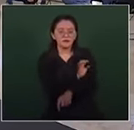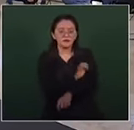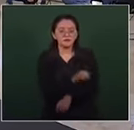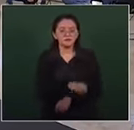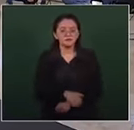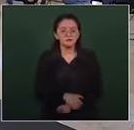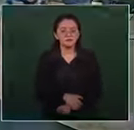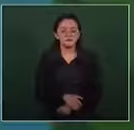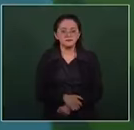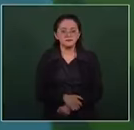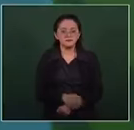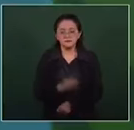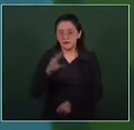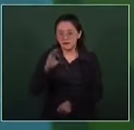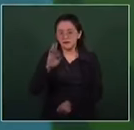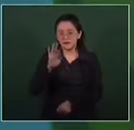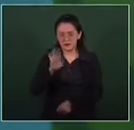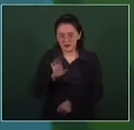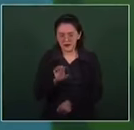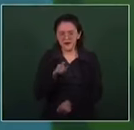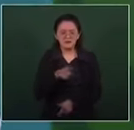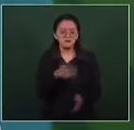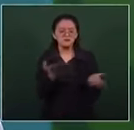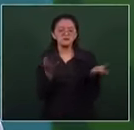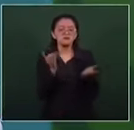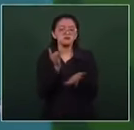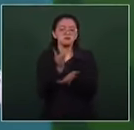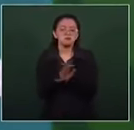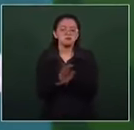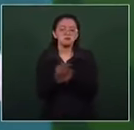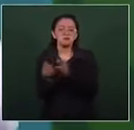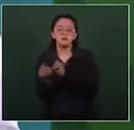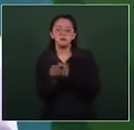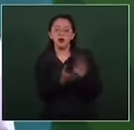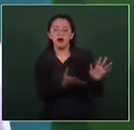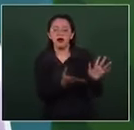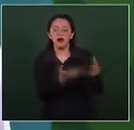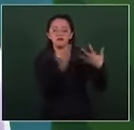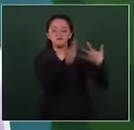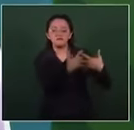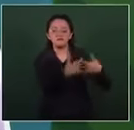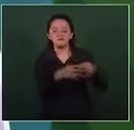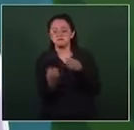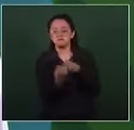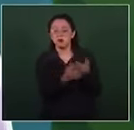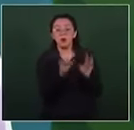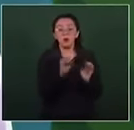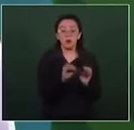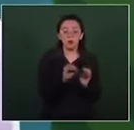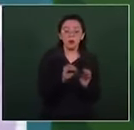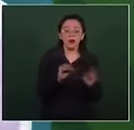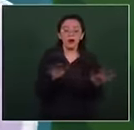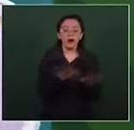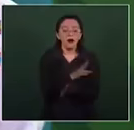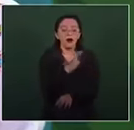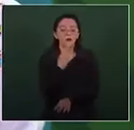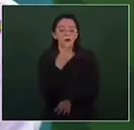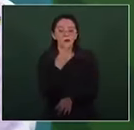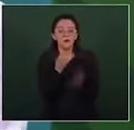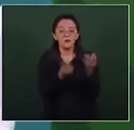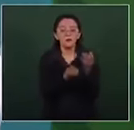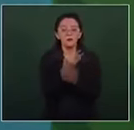que se convirtieran en chatarra las plantas o subutilizarlas, porque lo que hicieron